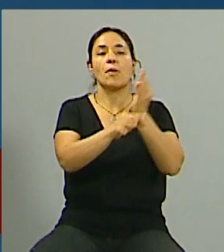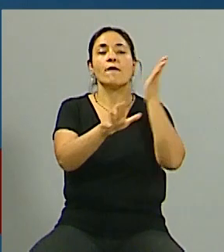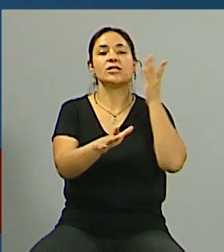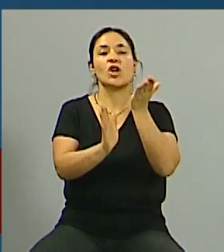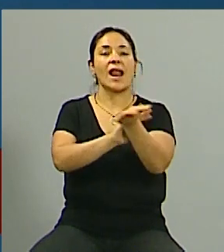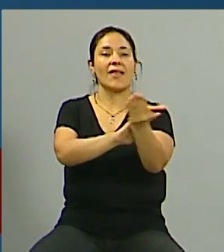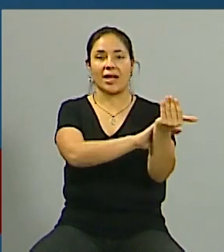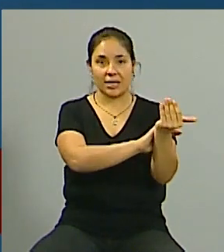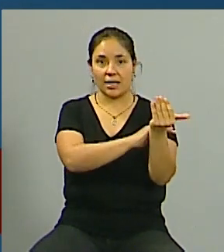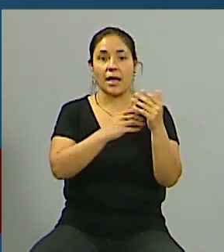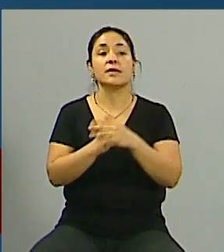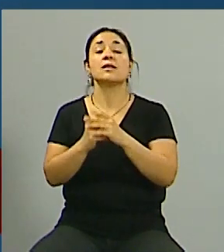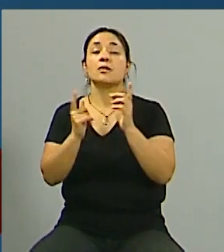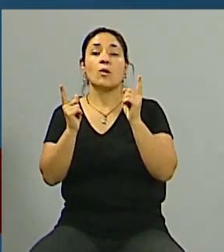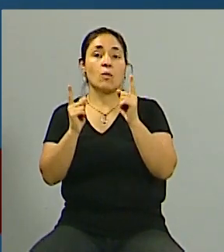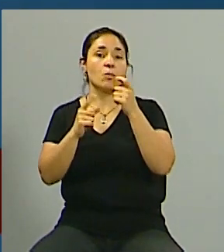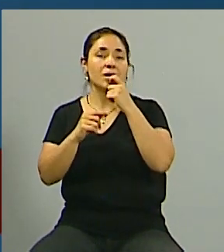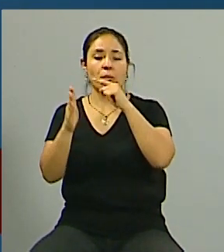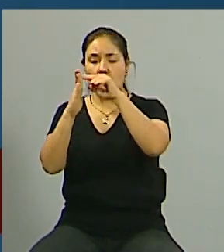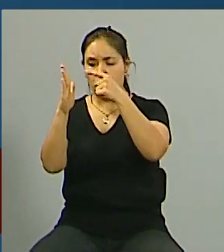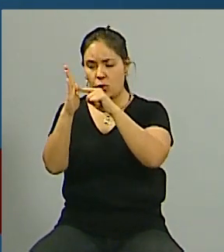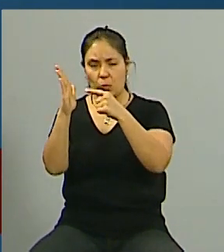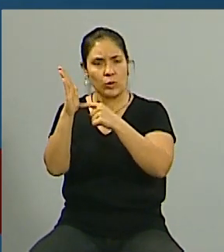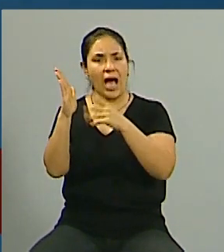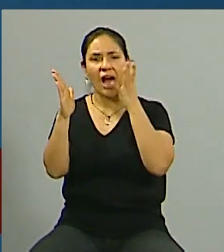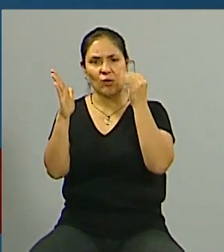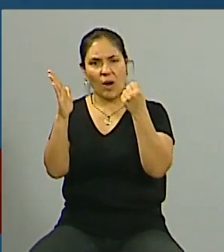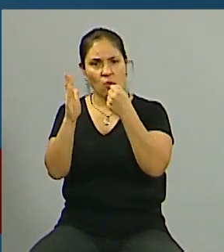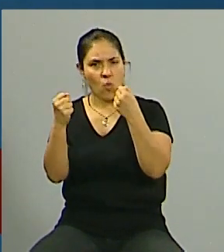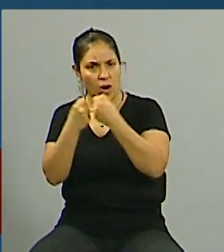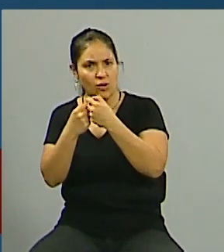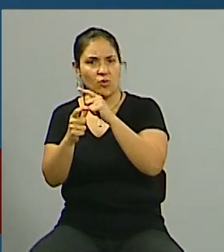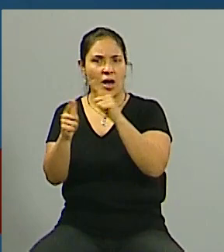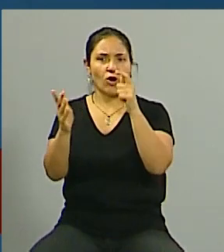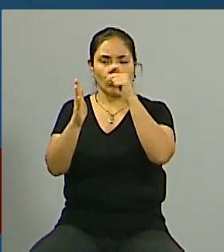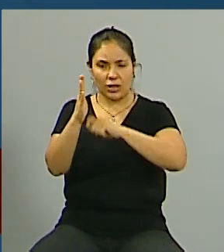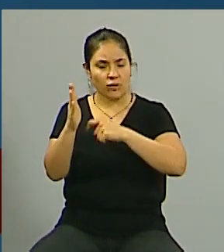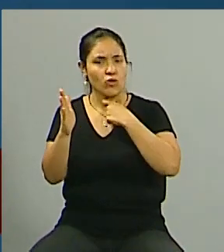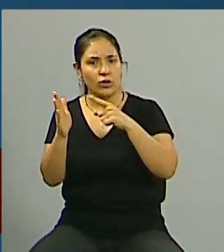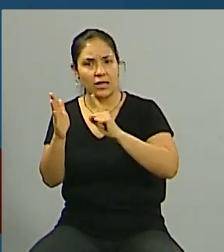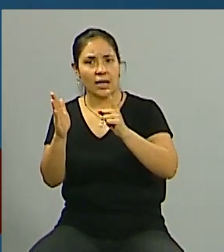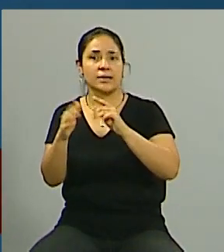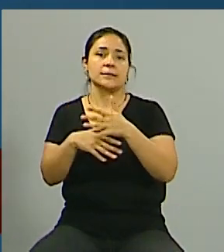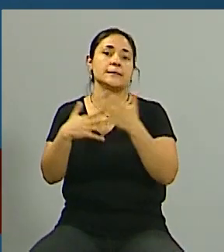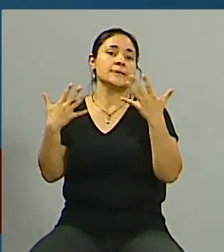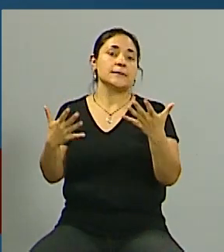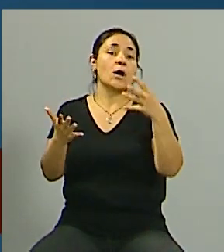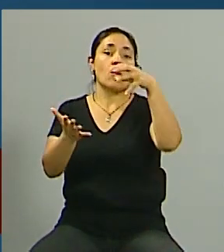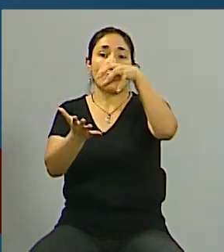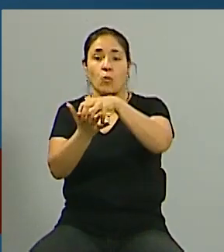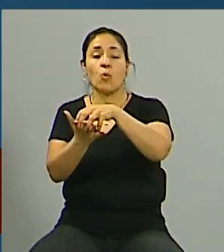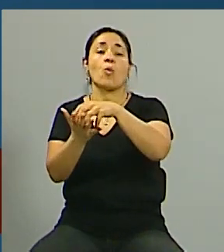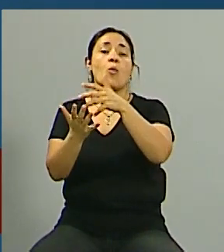las cláusulas o no hay interpretación pero no estamos de acuerdo en que siga ese contrato lamentablemente no hay un organismo